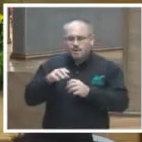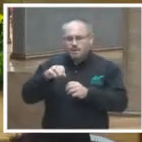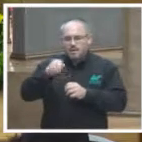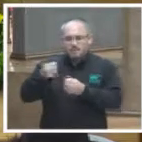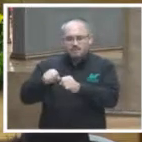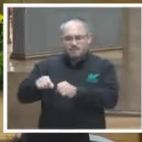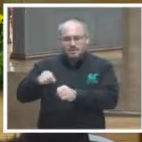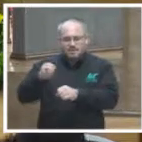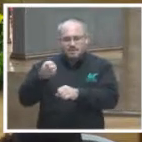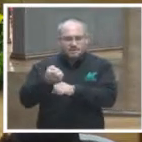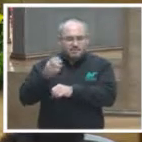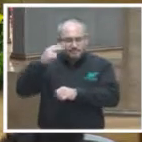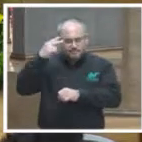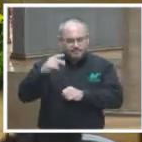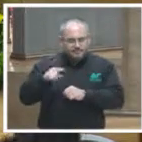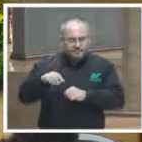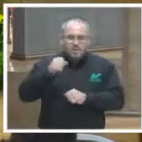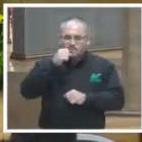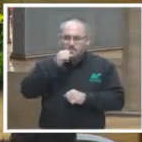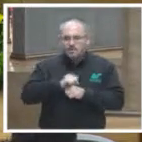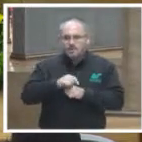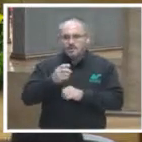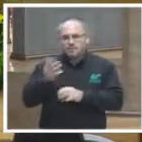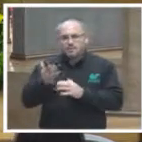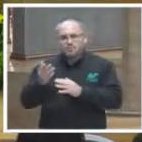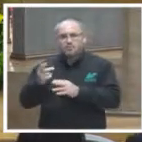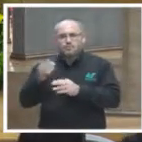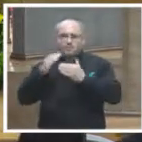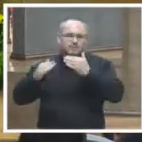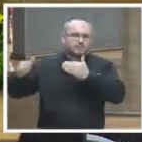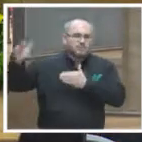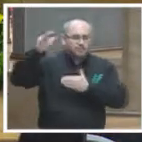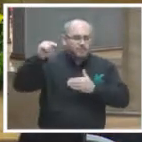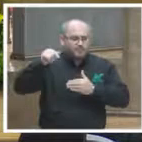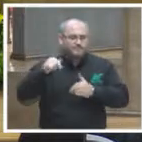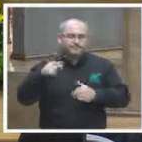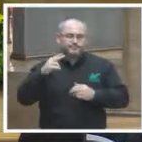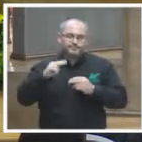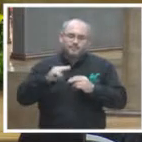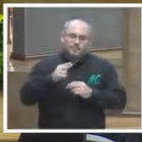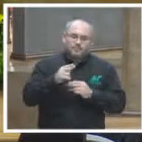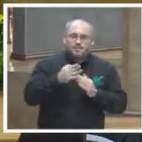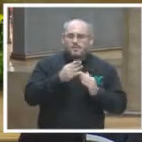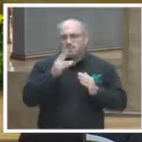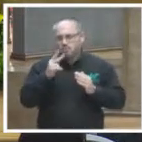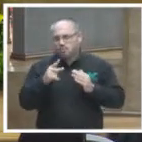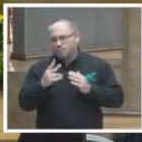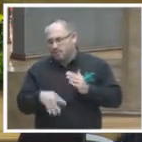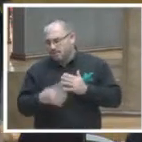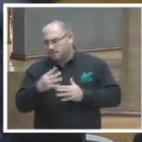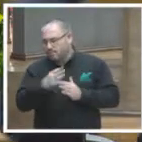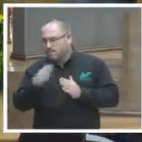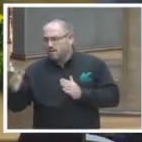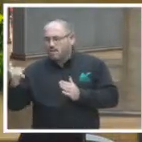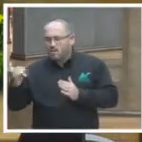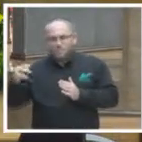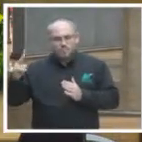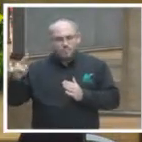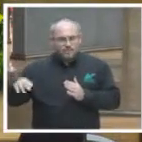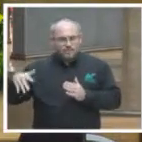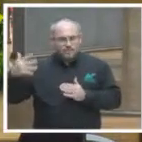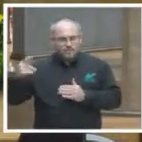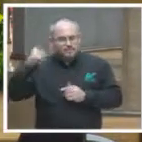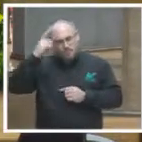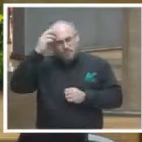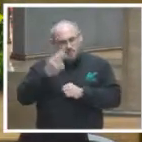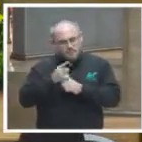México y en 2007 como secretario de Estudio en la Sala Superior. De noviembre de 2014 a junio de 2015, fungió como director